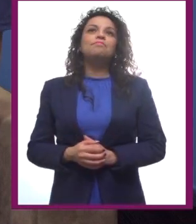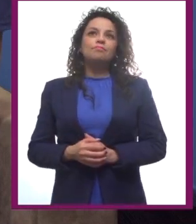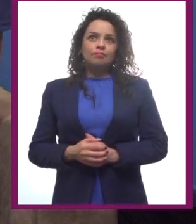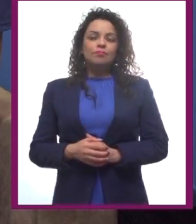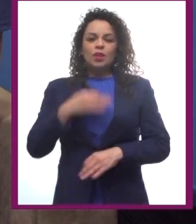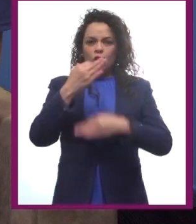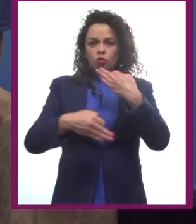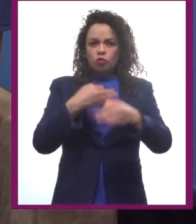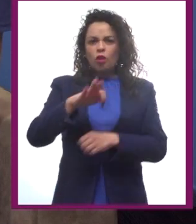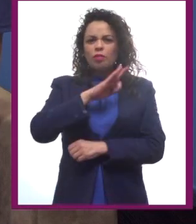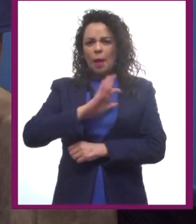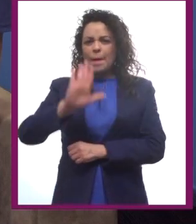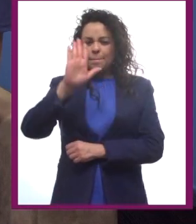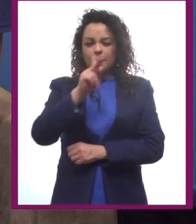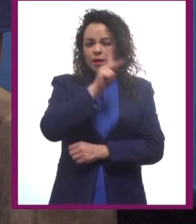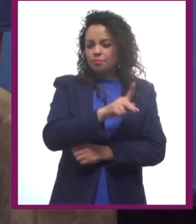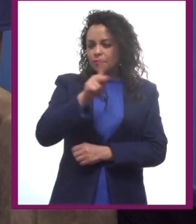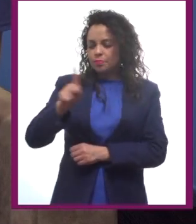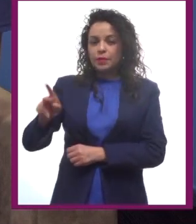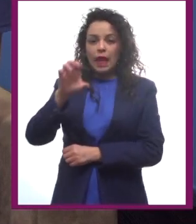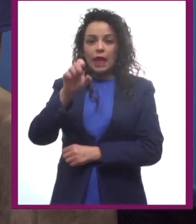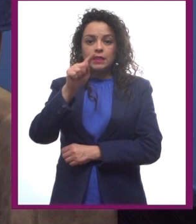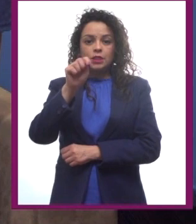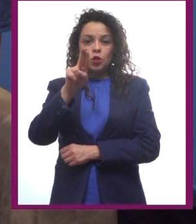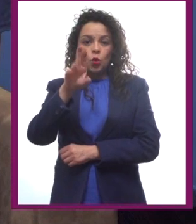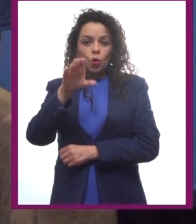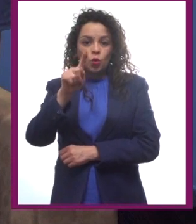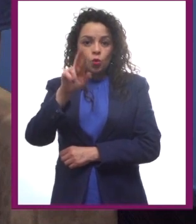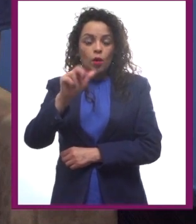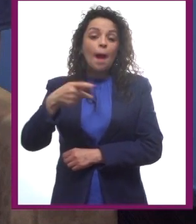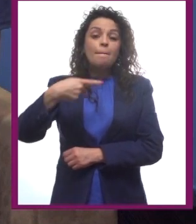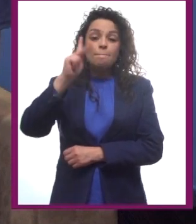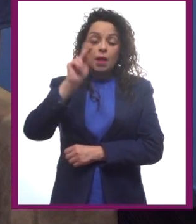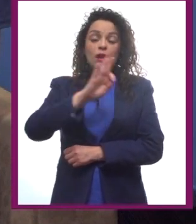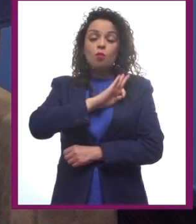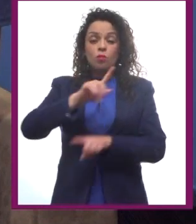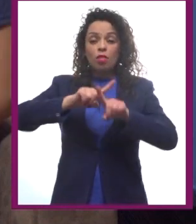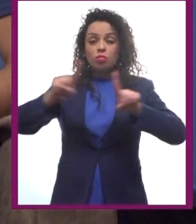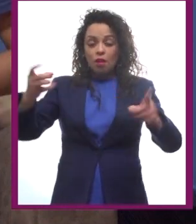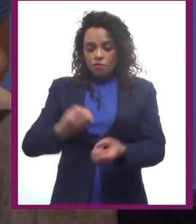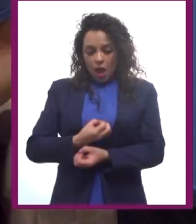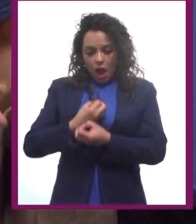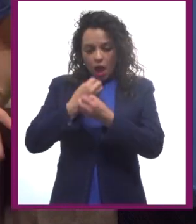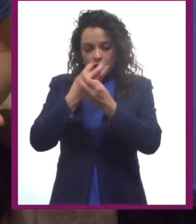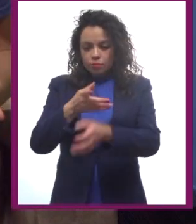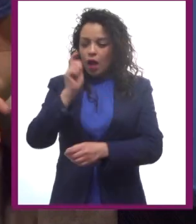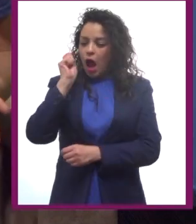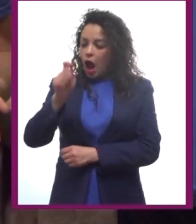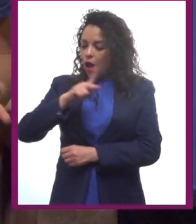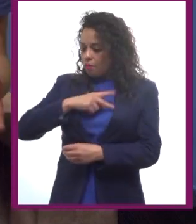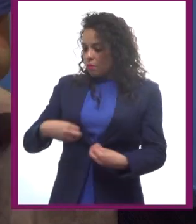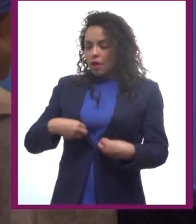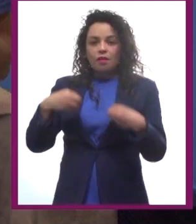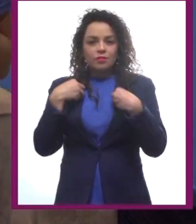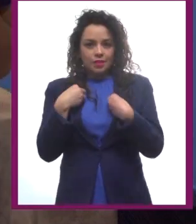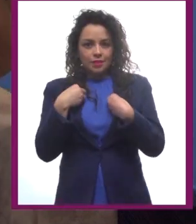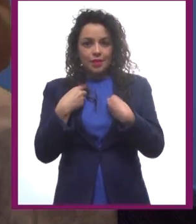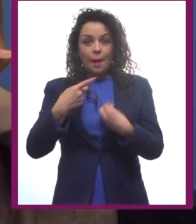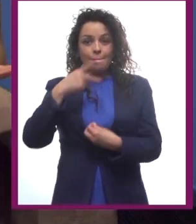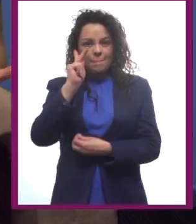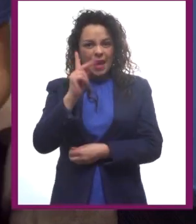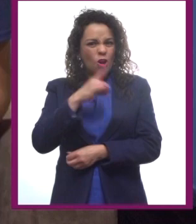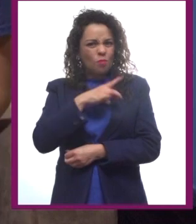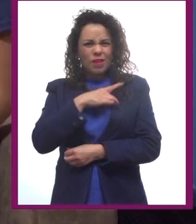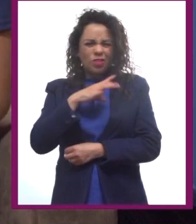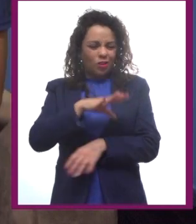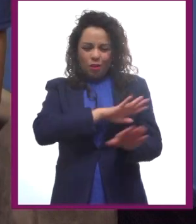parecida, pero todos tenemos una manera distinta de ver y expresar lo que vivimos. Solo basta perder el miedo y expresar nuestra